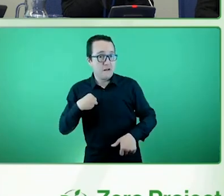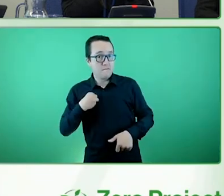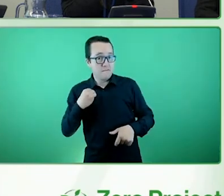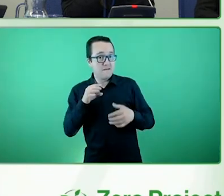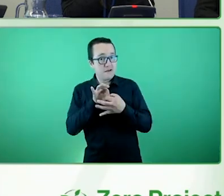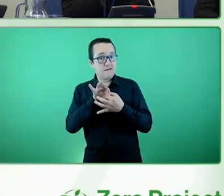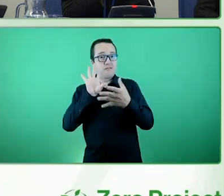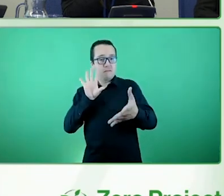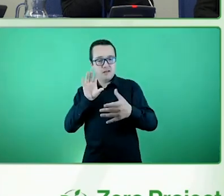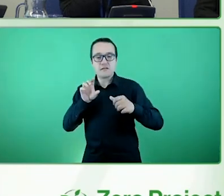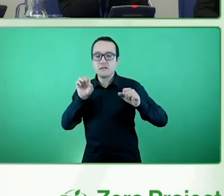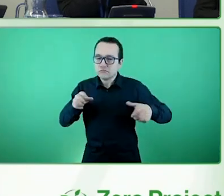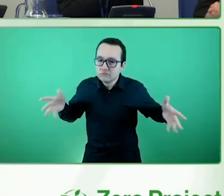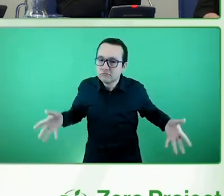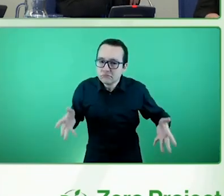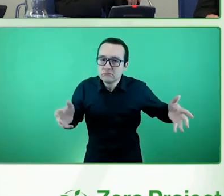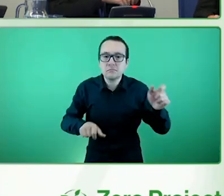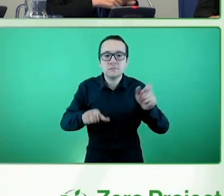en igualdad de condiciones.